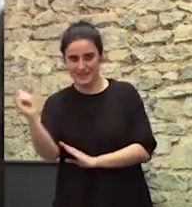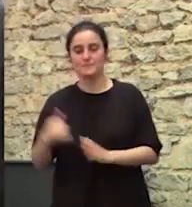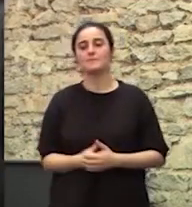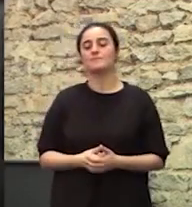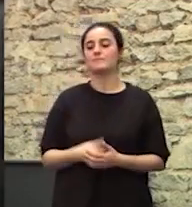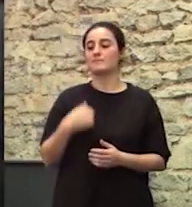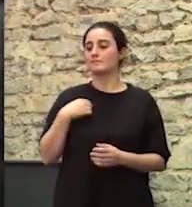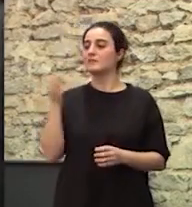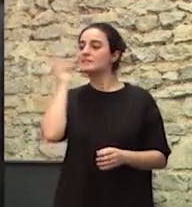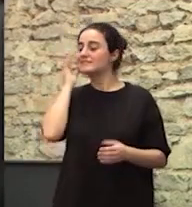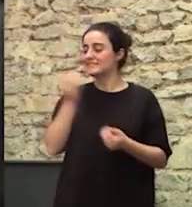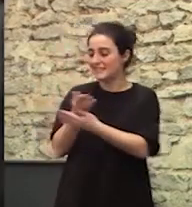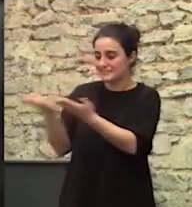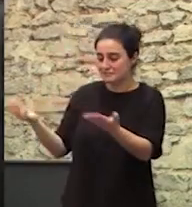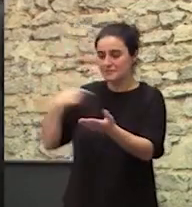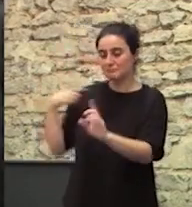encontré a estas niñas